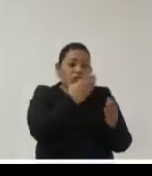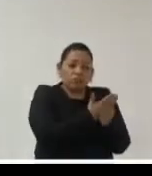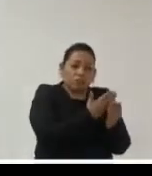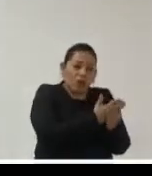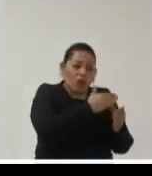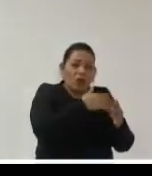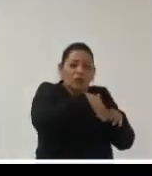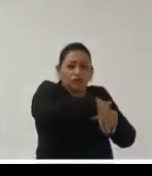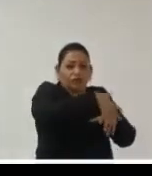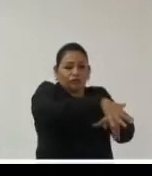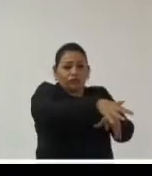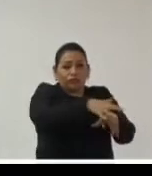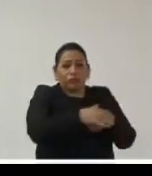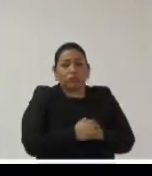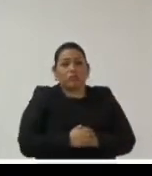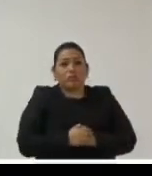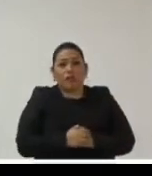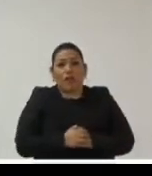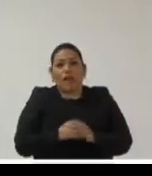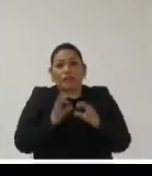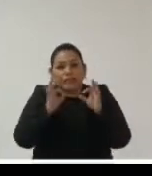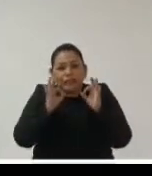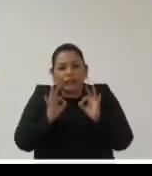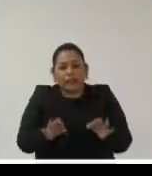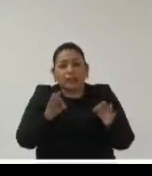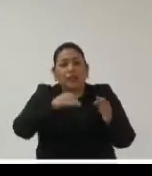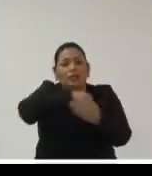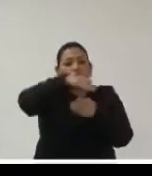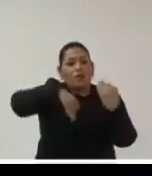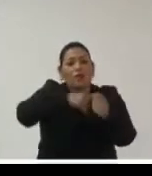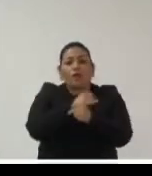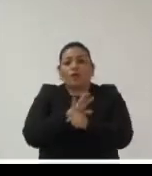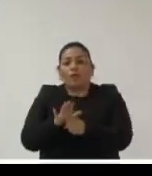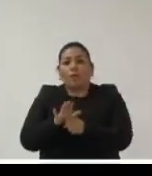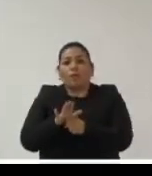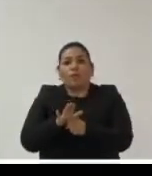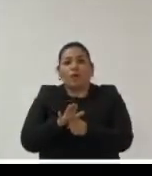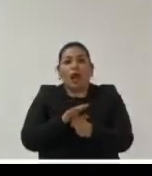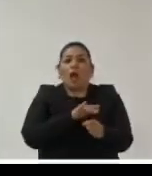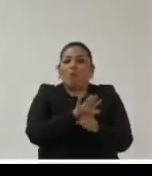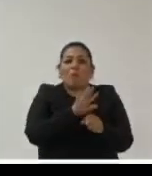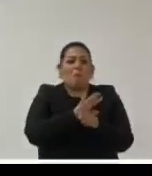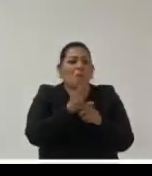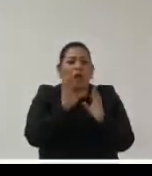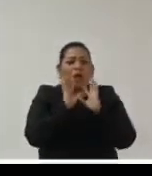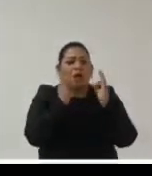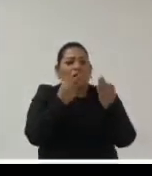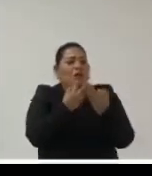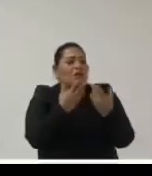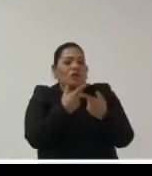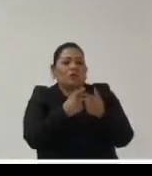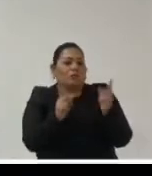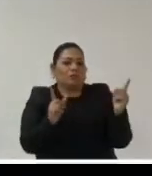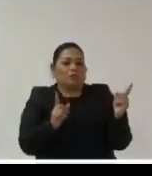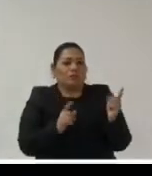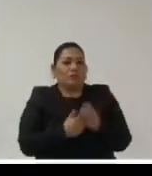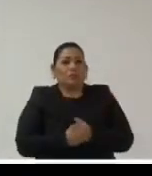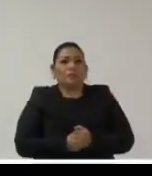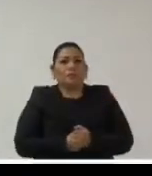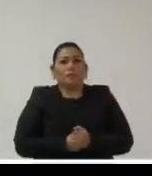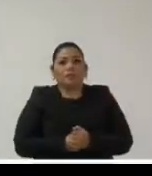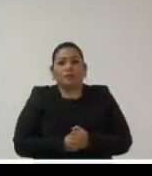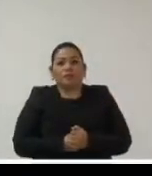en la que efectivamente toda la información de cualquier tipo además porque lo mencionaba Alexander estamos